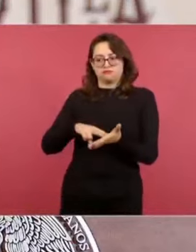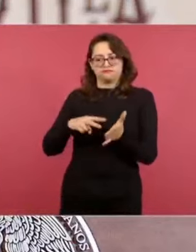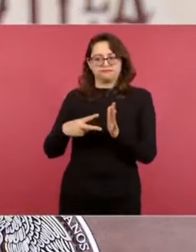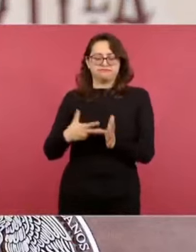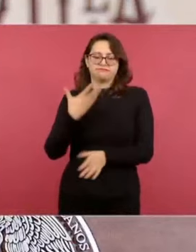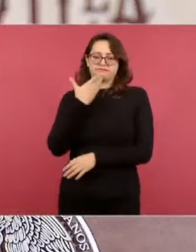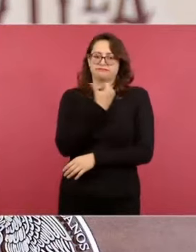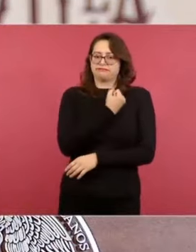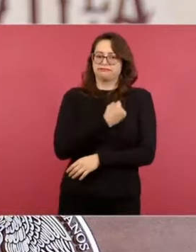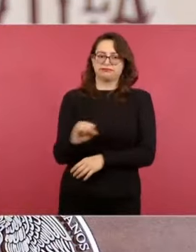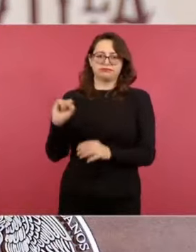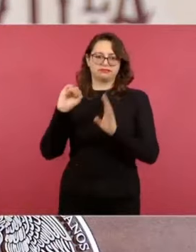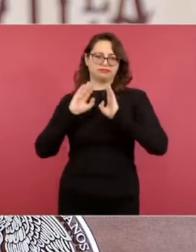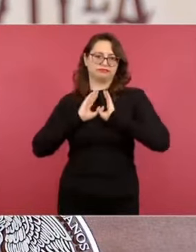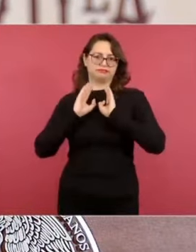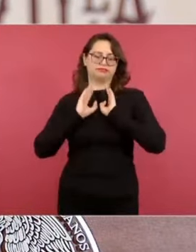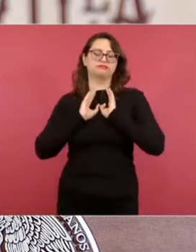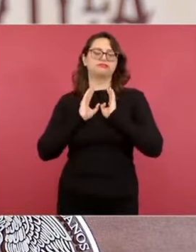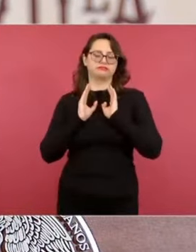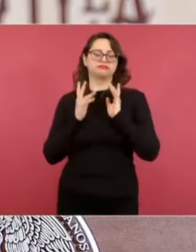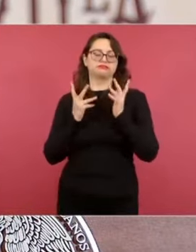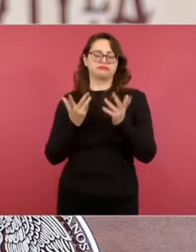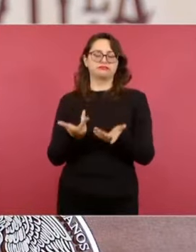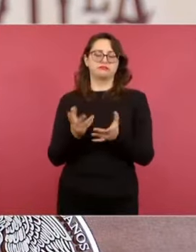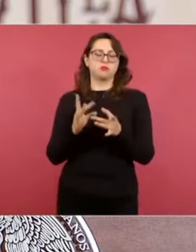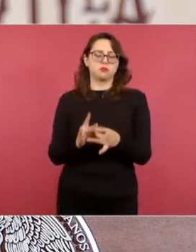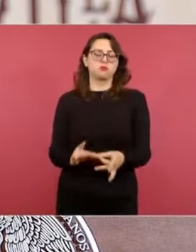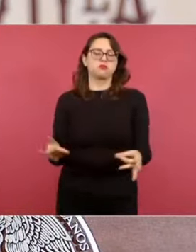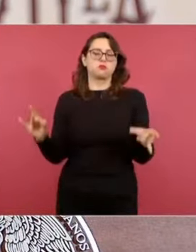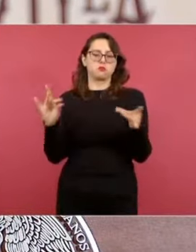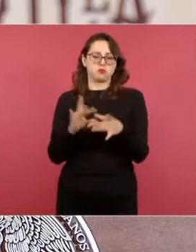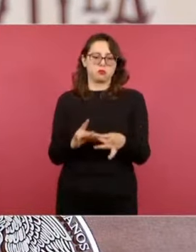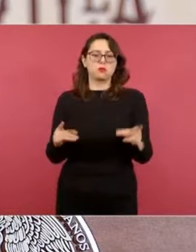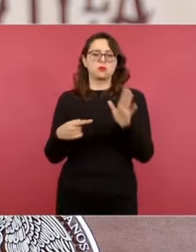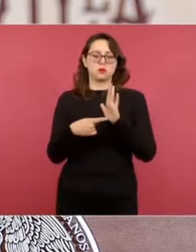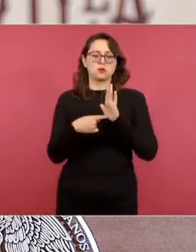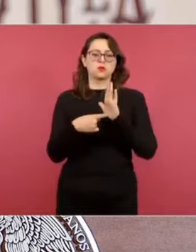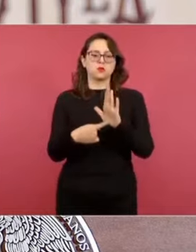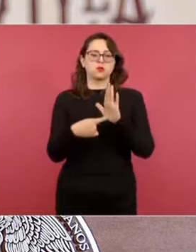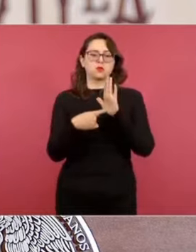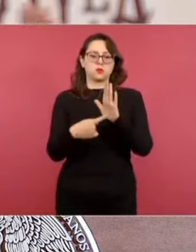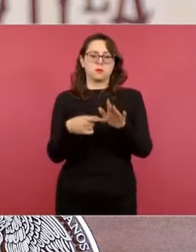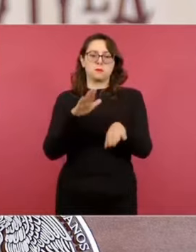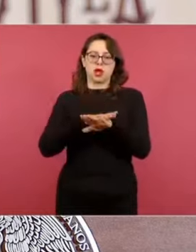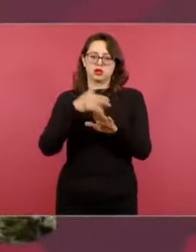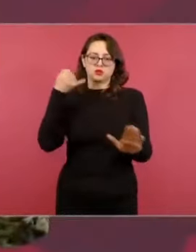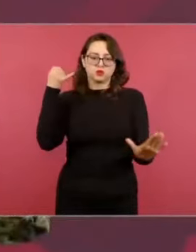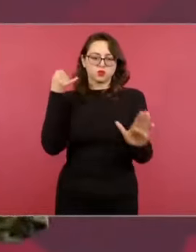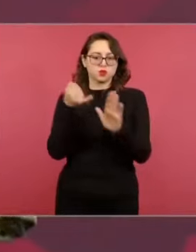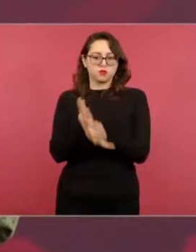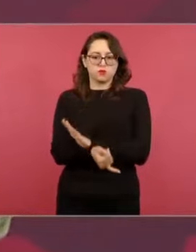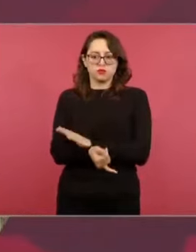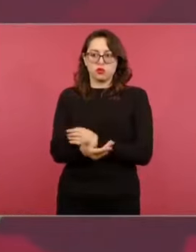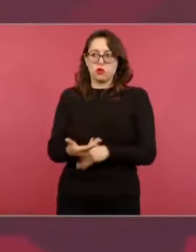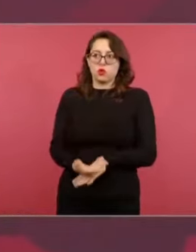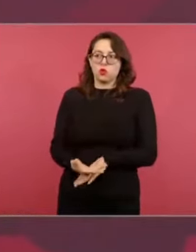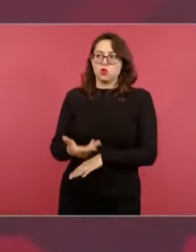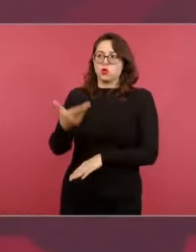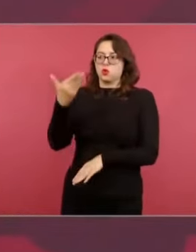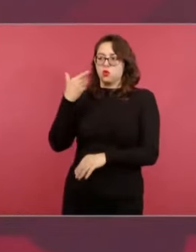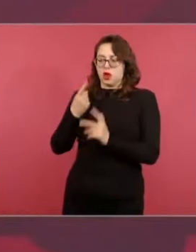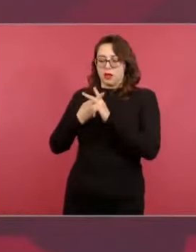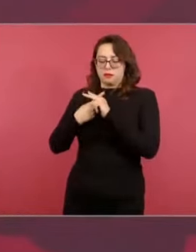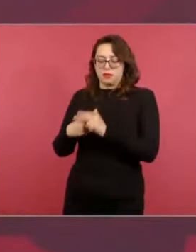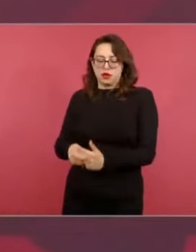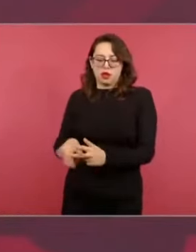puede explicarles, yo creo que con mucha precisión, cuáles son las medidas que se han tomado, desde el desarrollo del proyecto hasta la